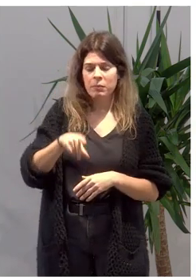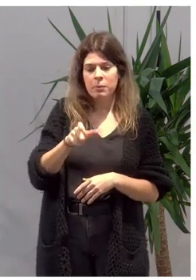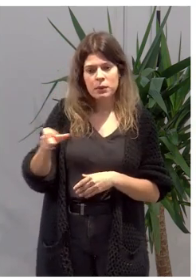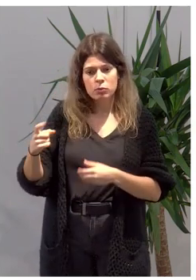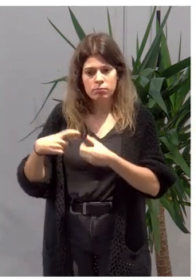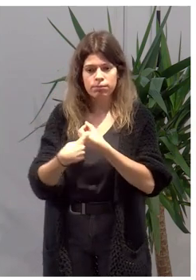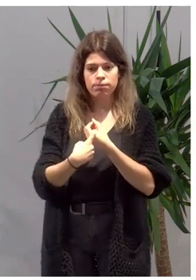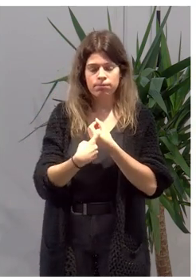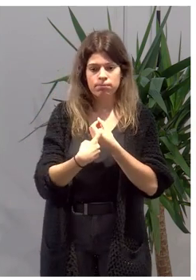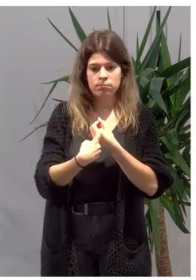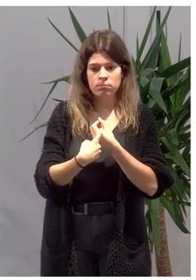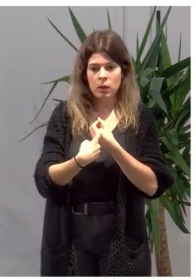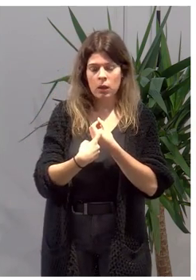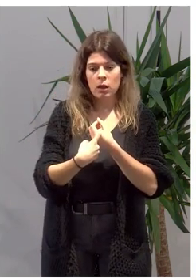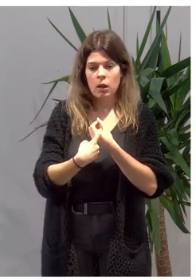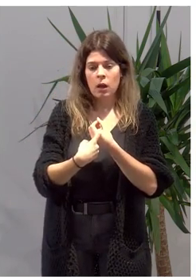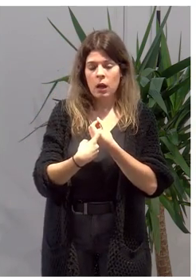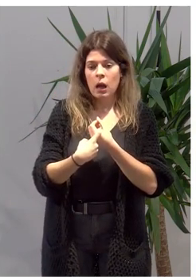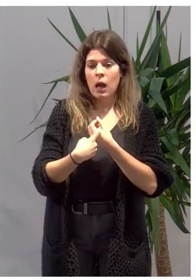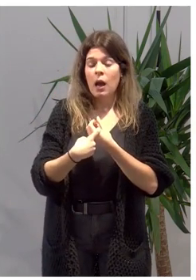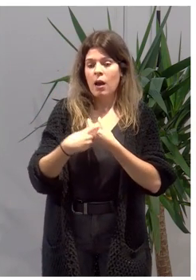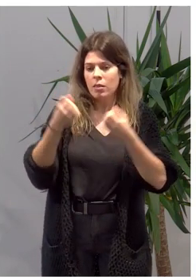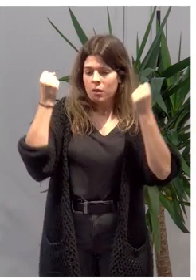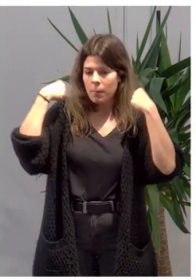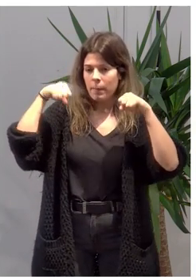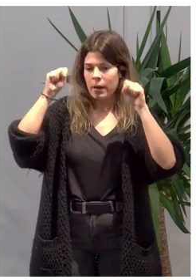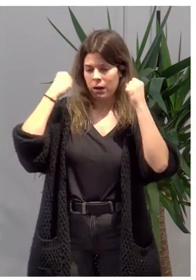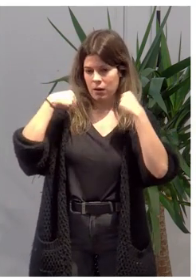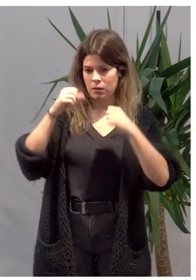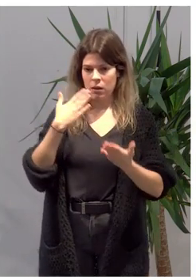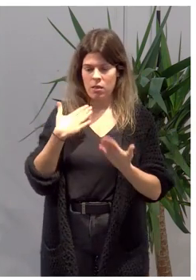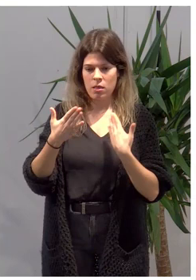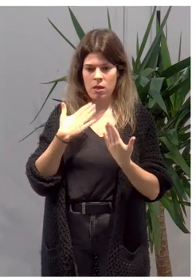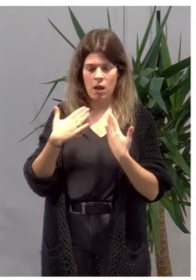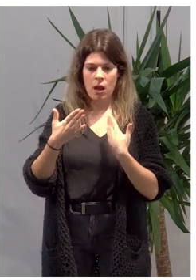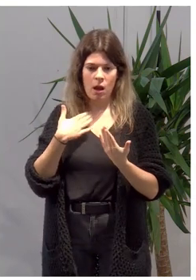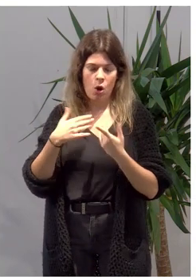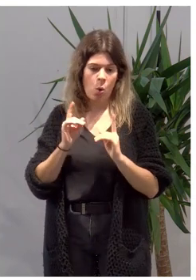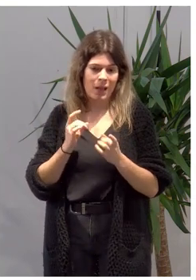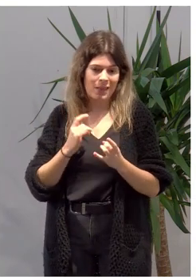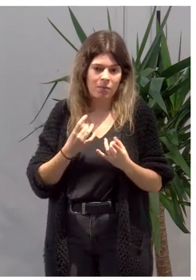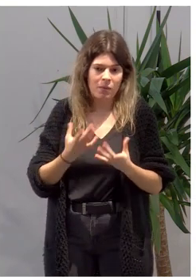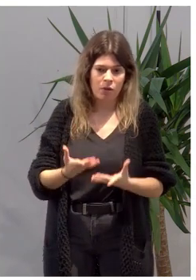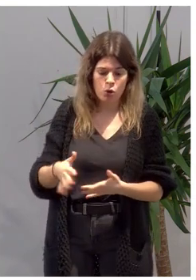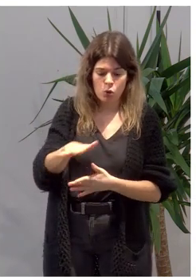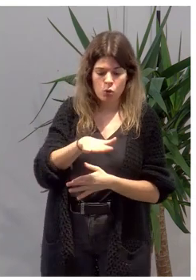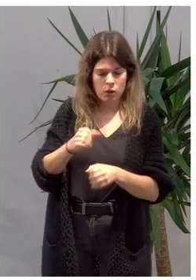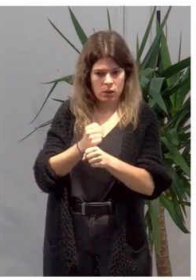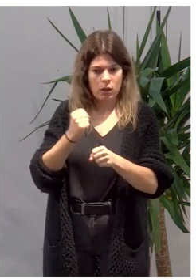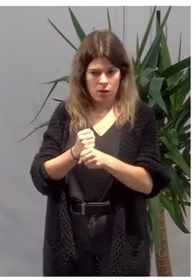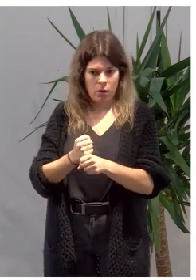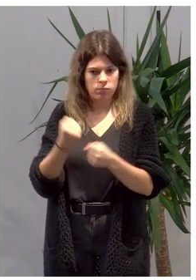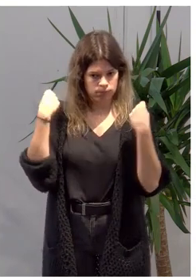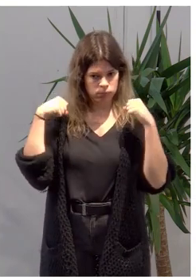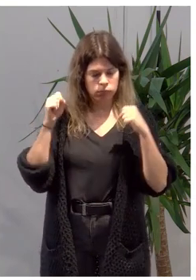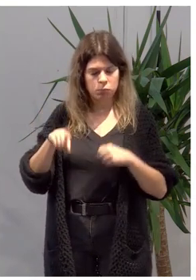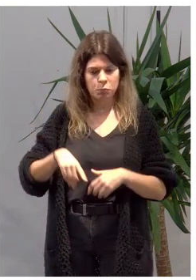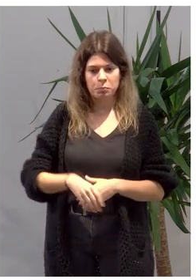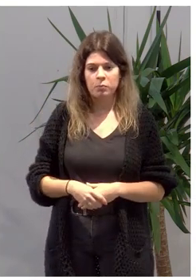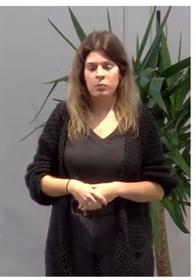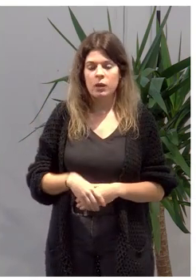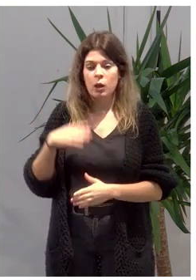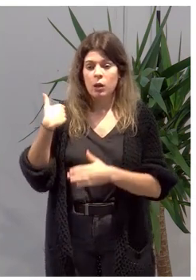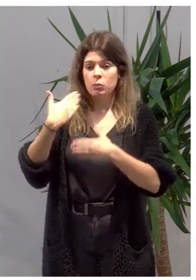que participéis realizaréis prácticas de diálogo de anticipación en los lugares de trabajo. El proceso